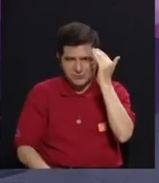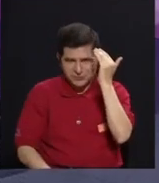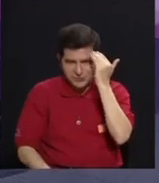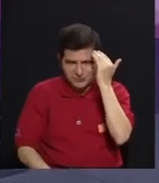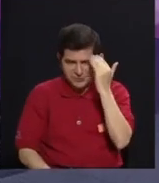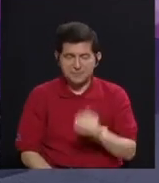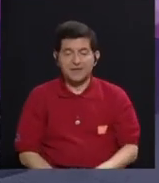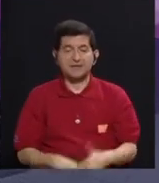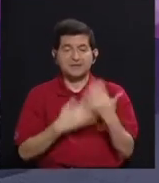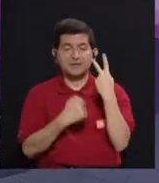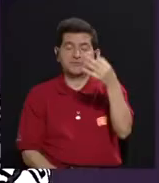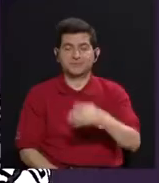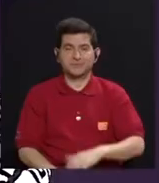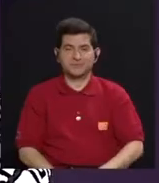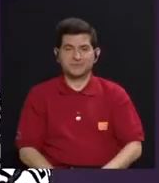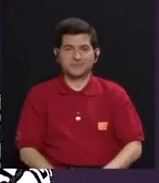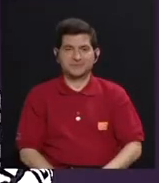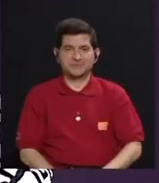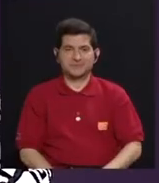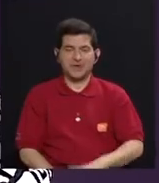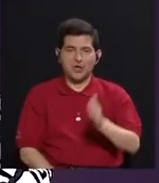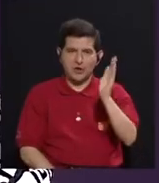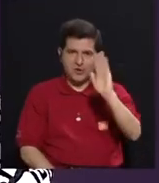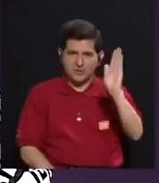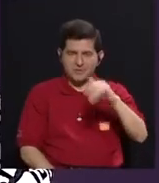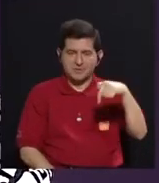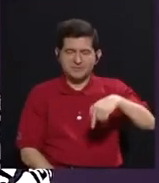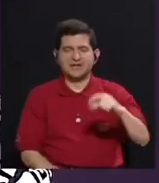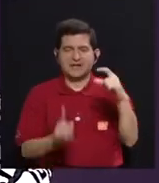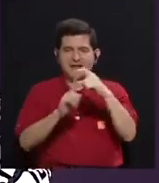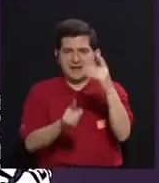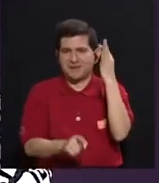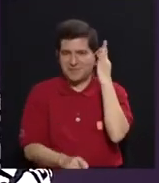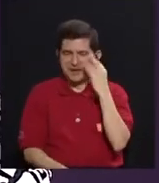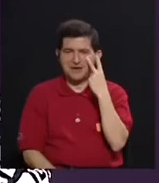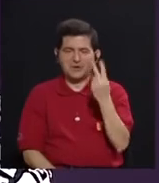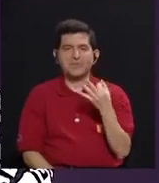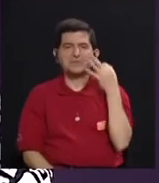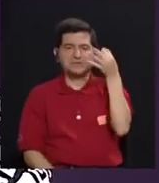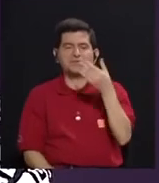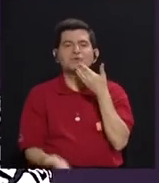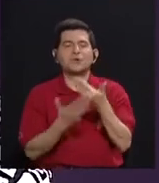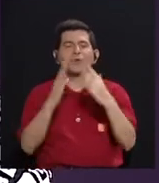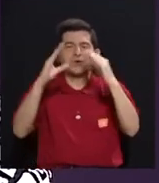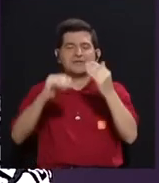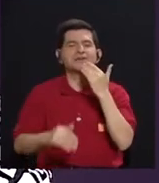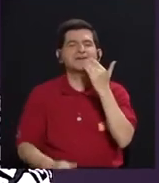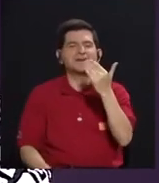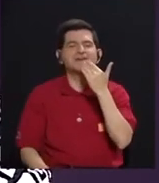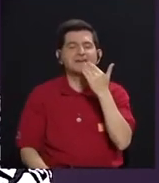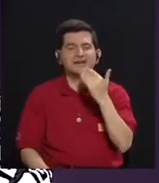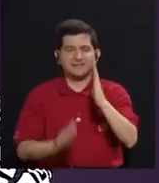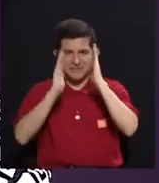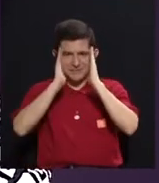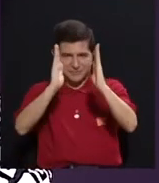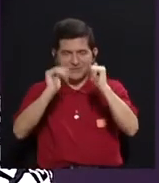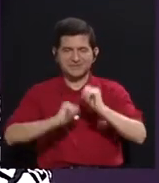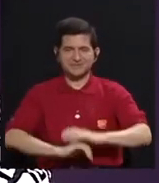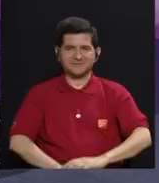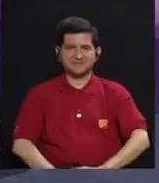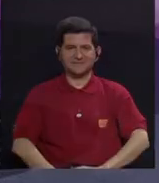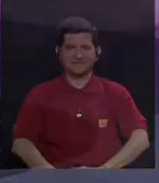y esperamos vernos pronto. Nos despedimos de Palabra de Mujer. Hasta luego, buenas noches y muchas gracias por escucharnos.